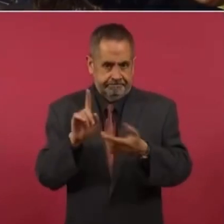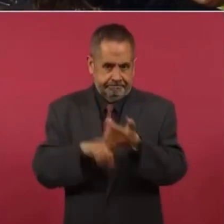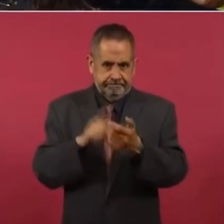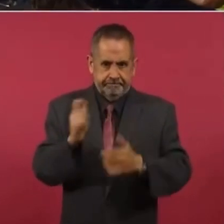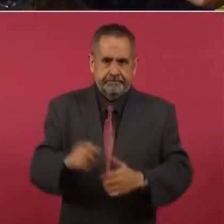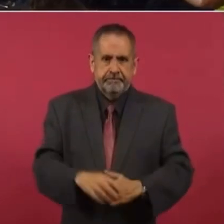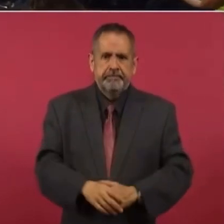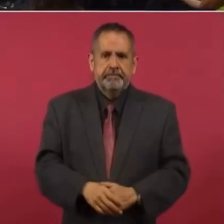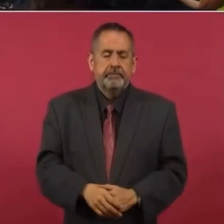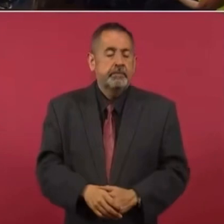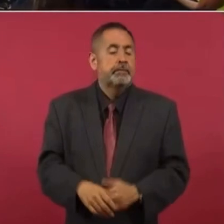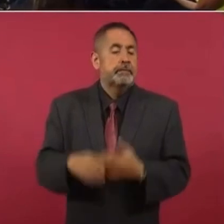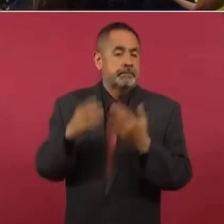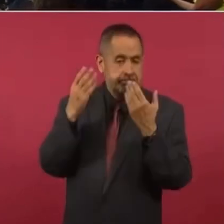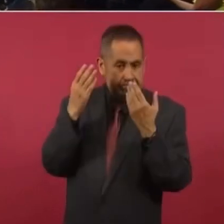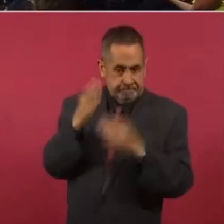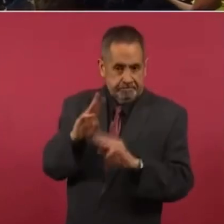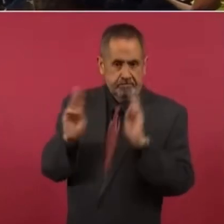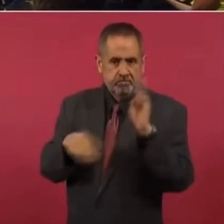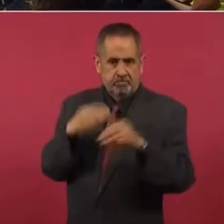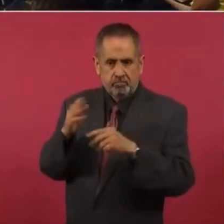Del Banco Mundial.